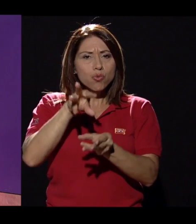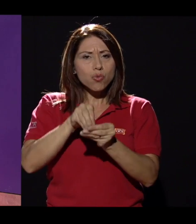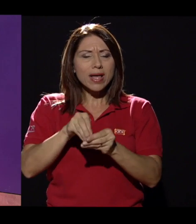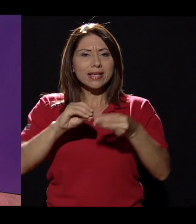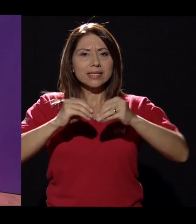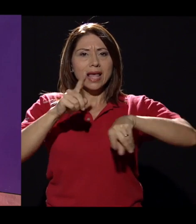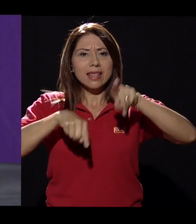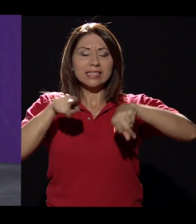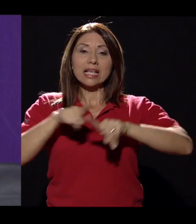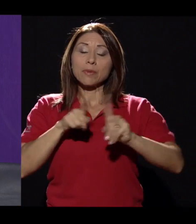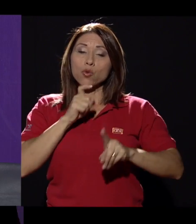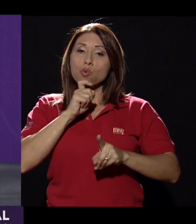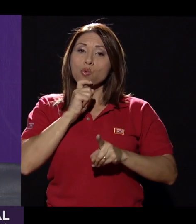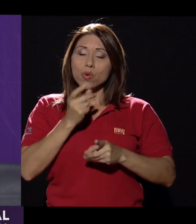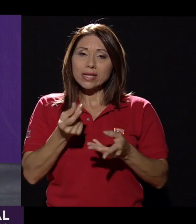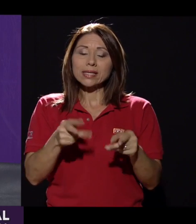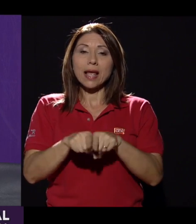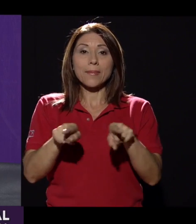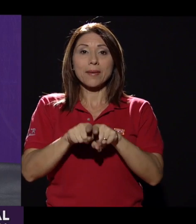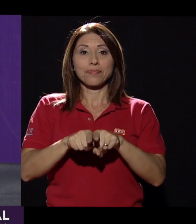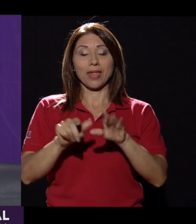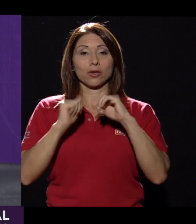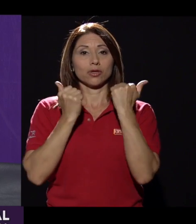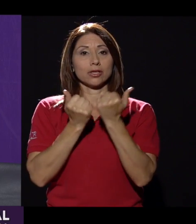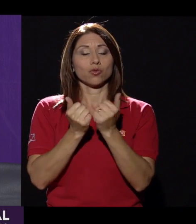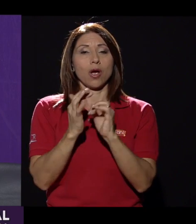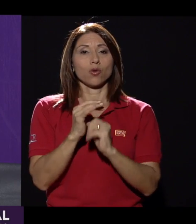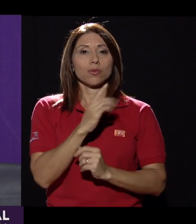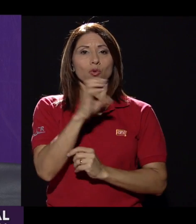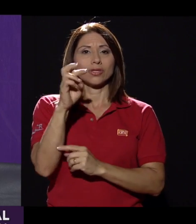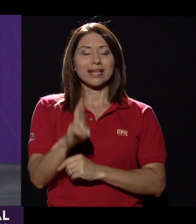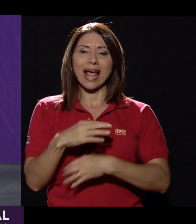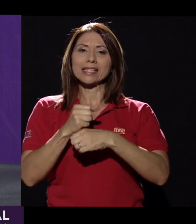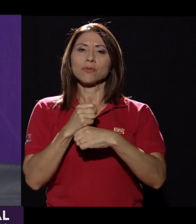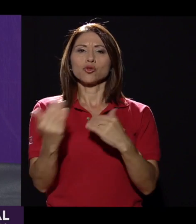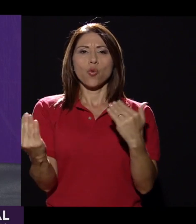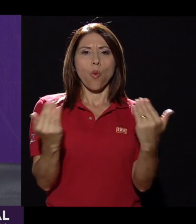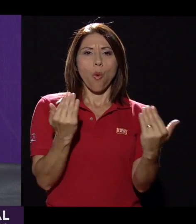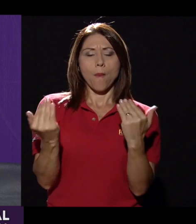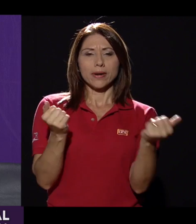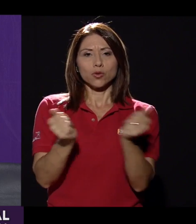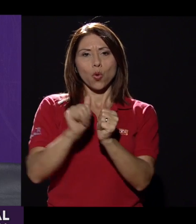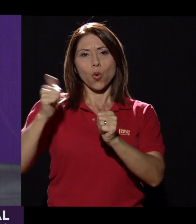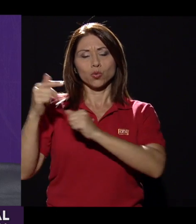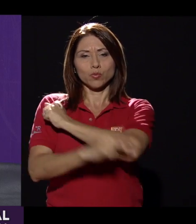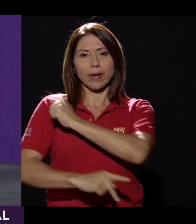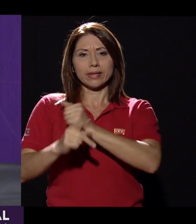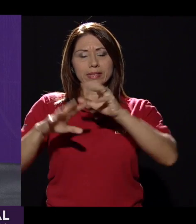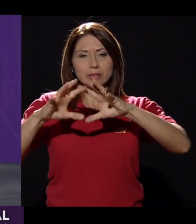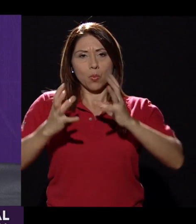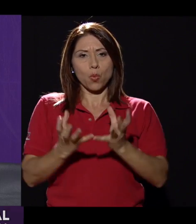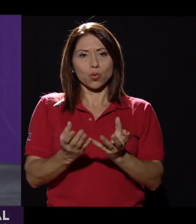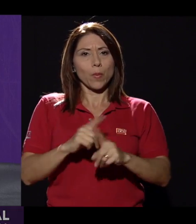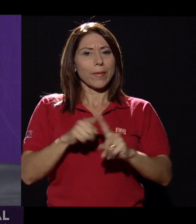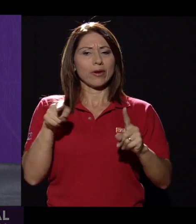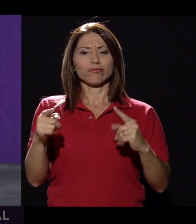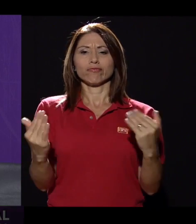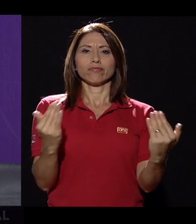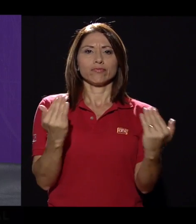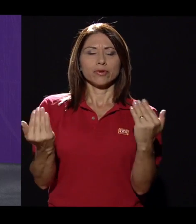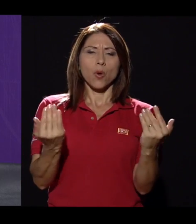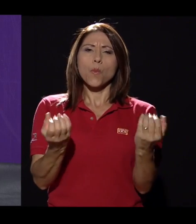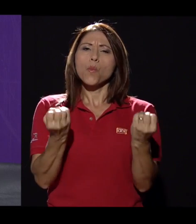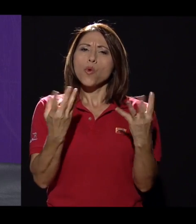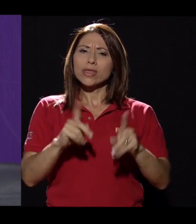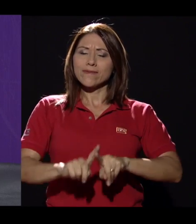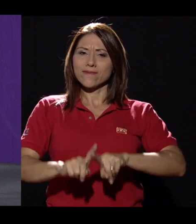costoso, ¿verdad? Lo que hacemos nosotros en Autismo Costa Rica es hacer una inferencia y con los datos a nivel mundial, sin embargo, son muy